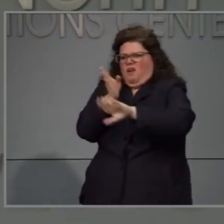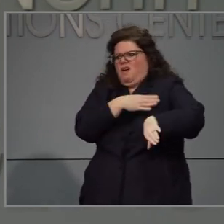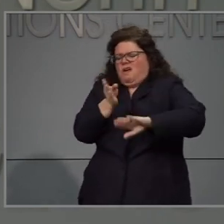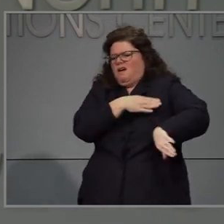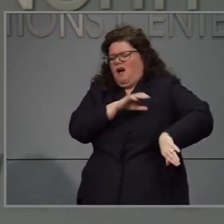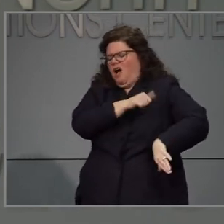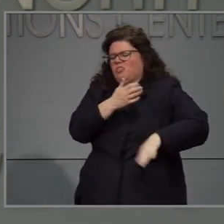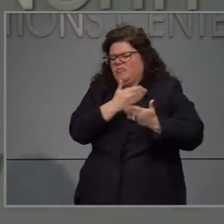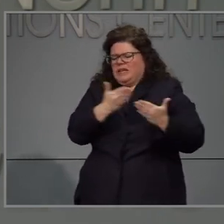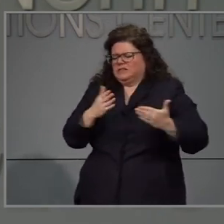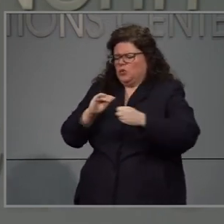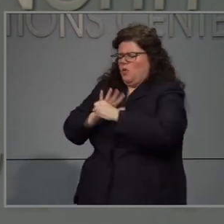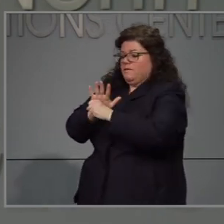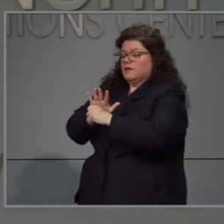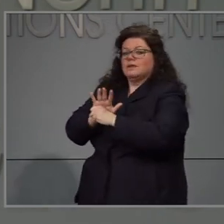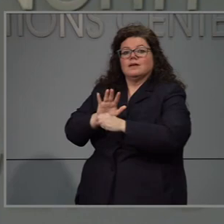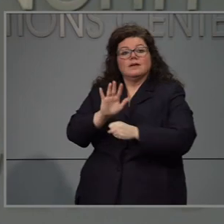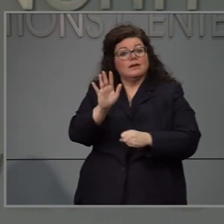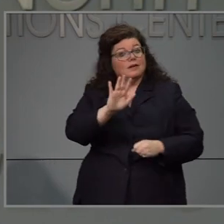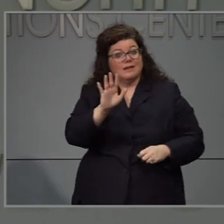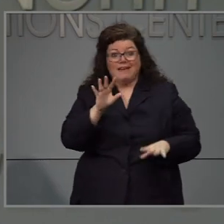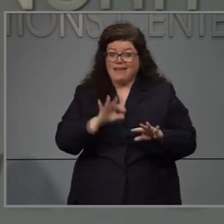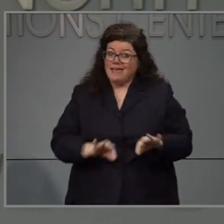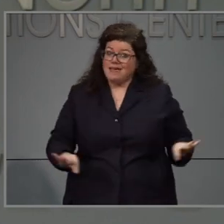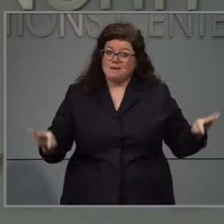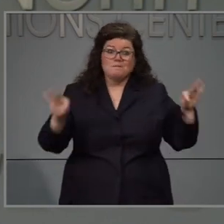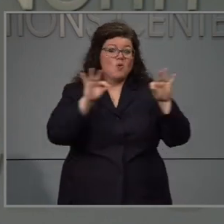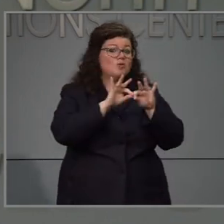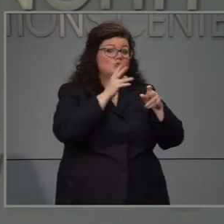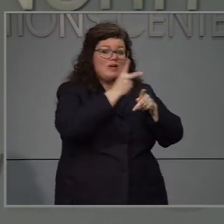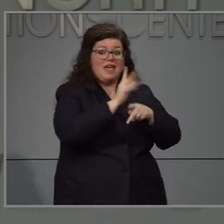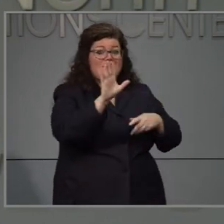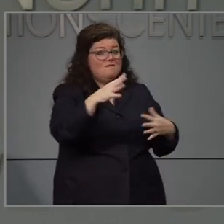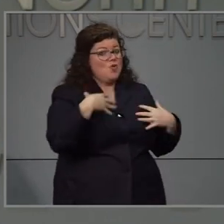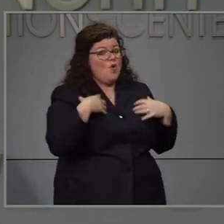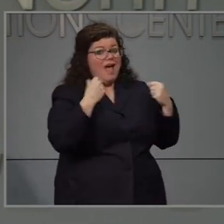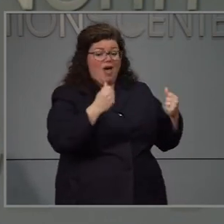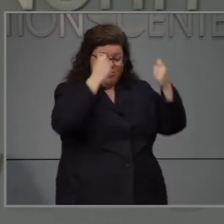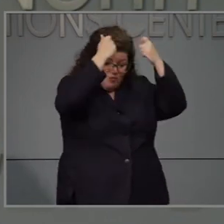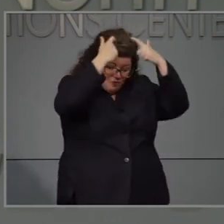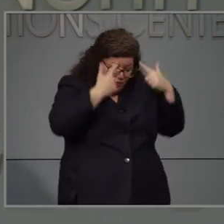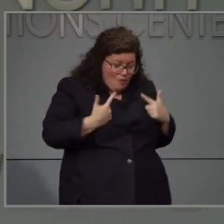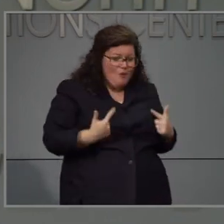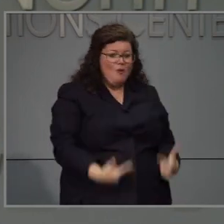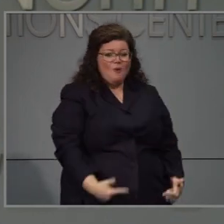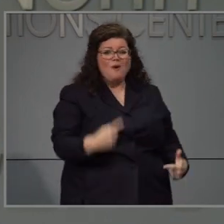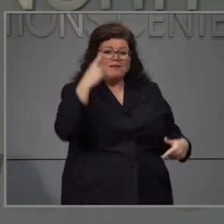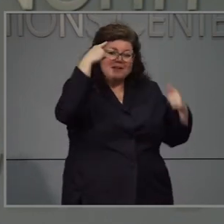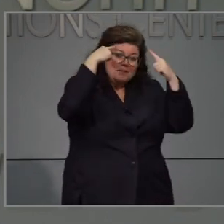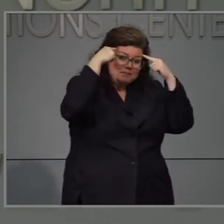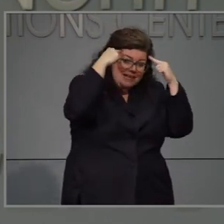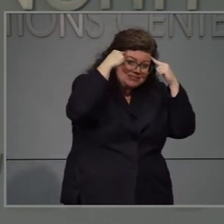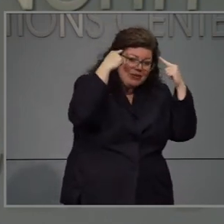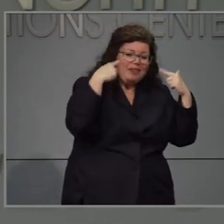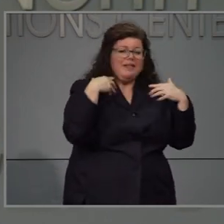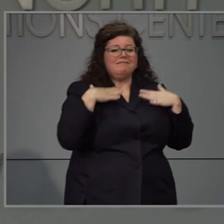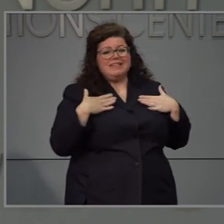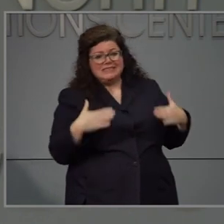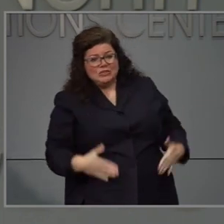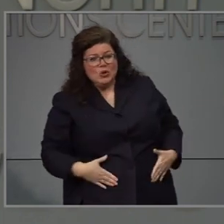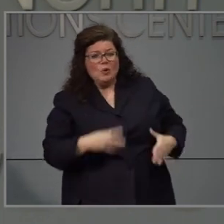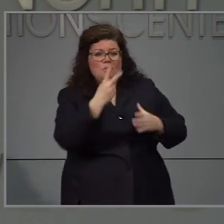creo que es extremadamente importante que las personas sigan cuidándose. Le voy a pedir al secretario Fox